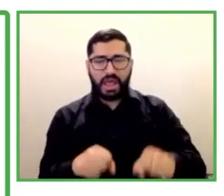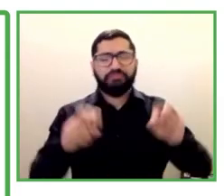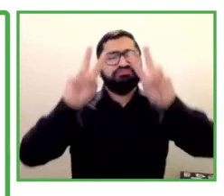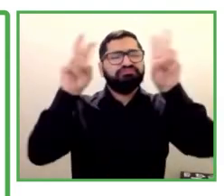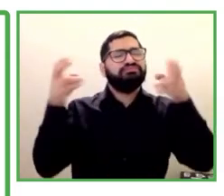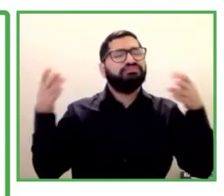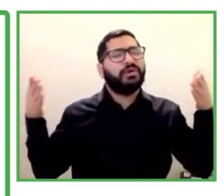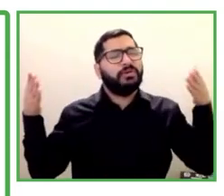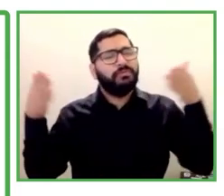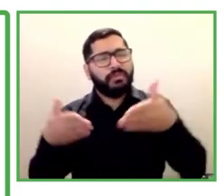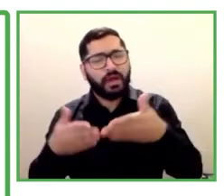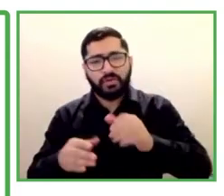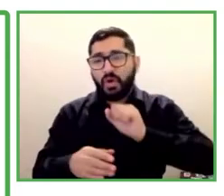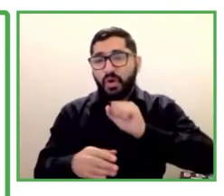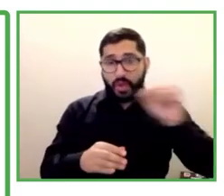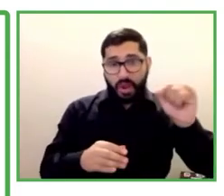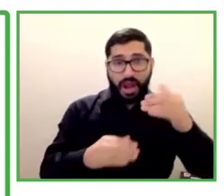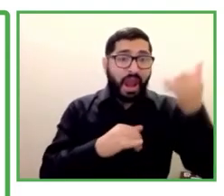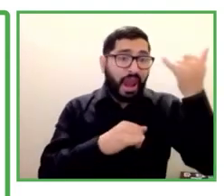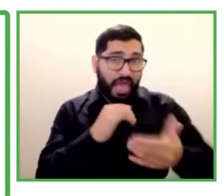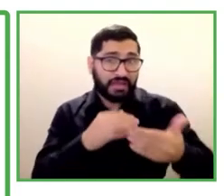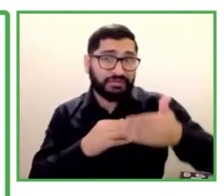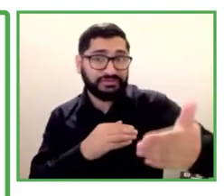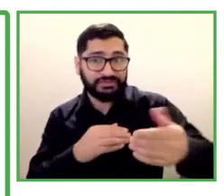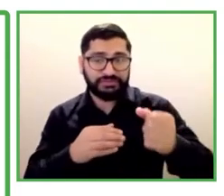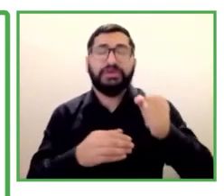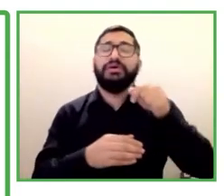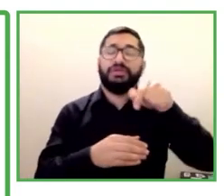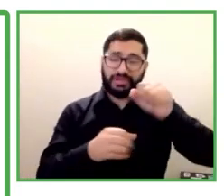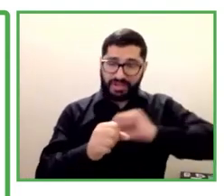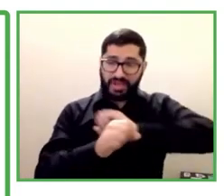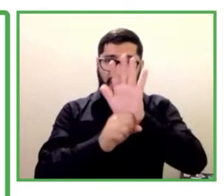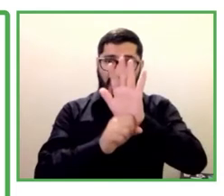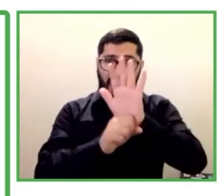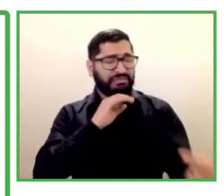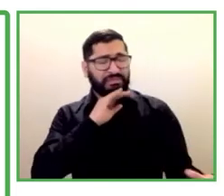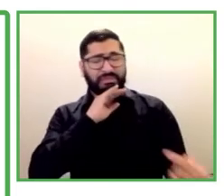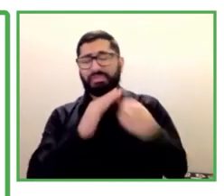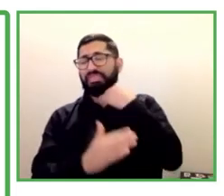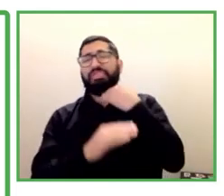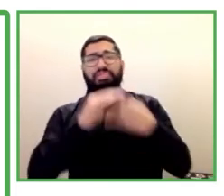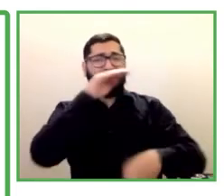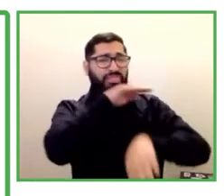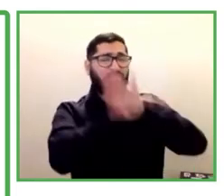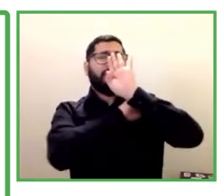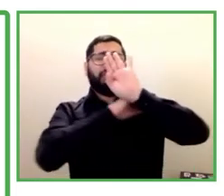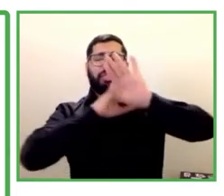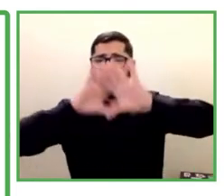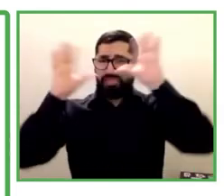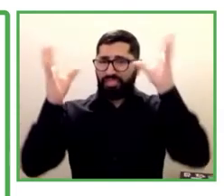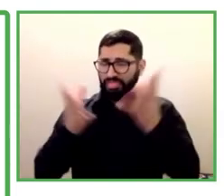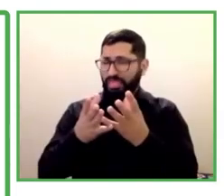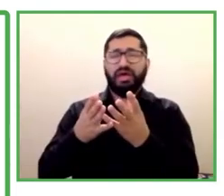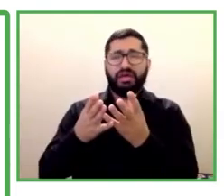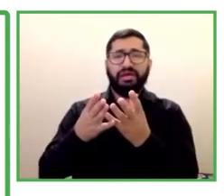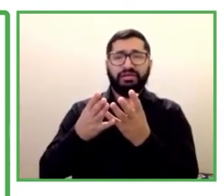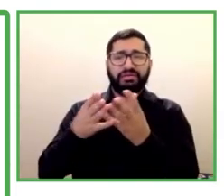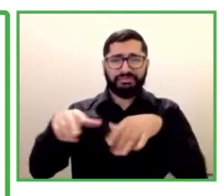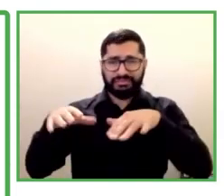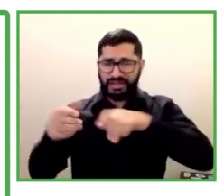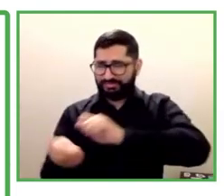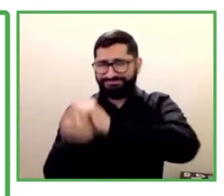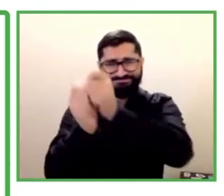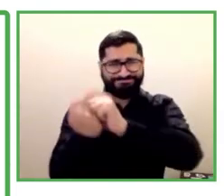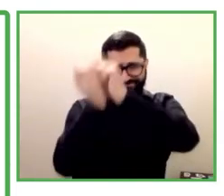historia a medida que todo el flujo de información migró a datos o formatos sin accesibilidad. Por esto las